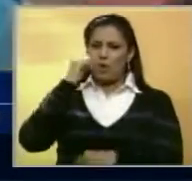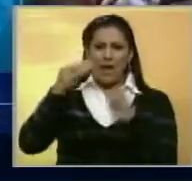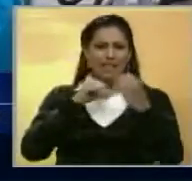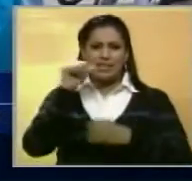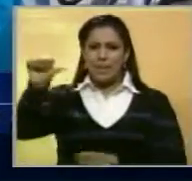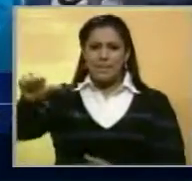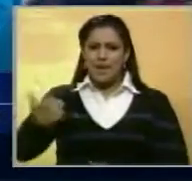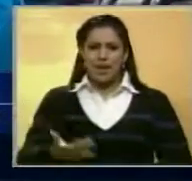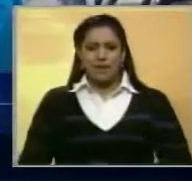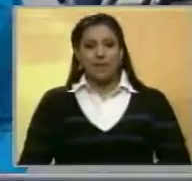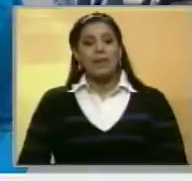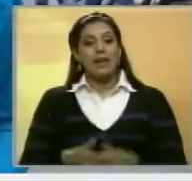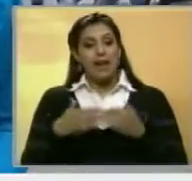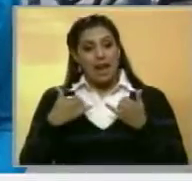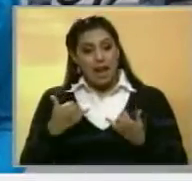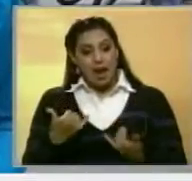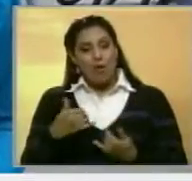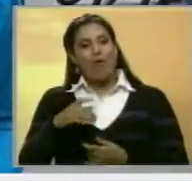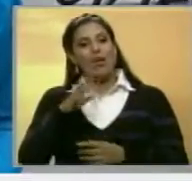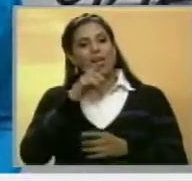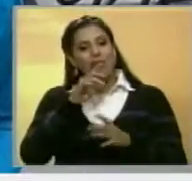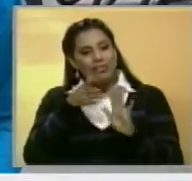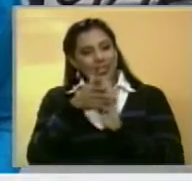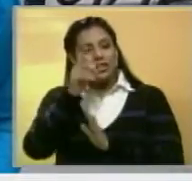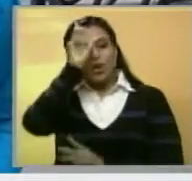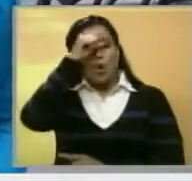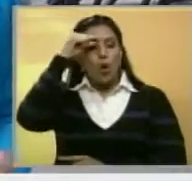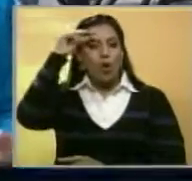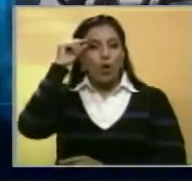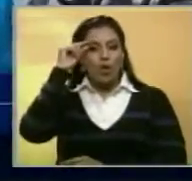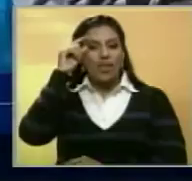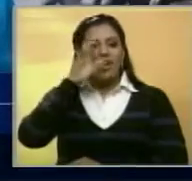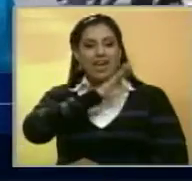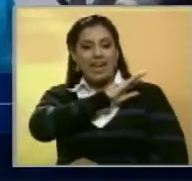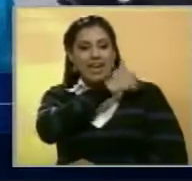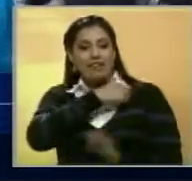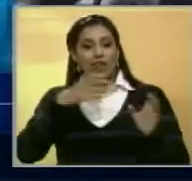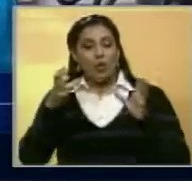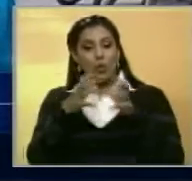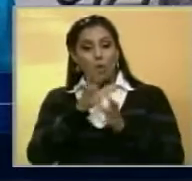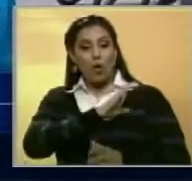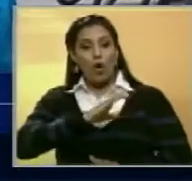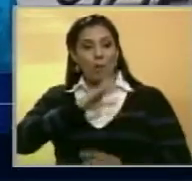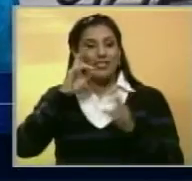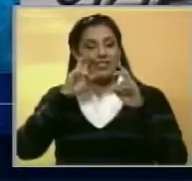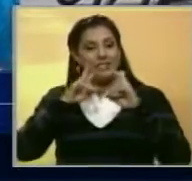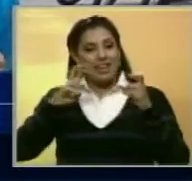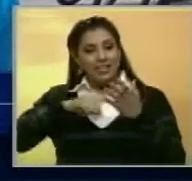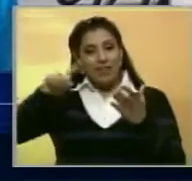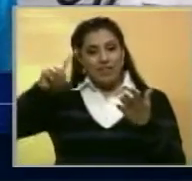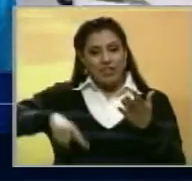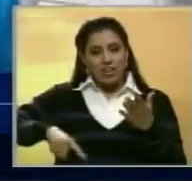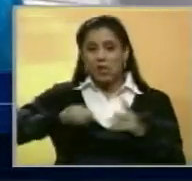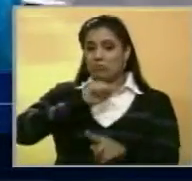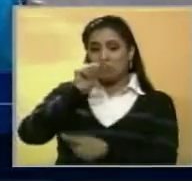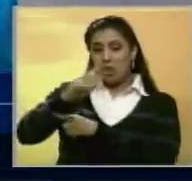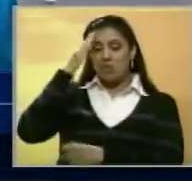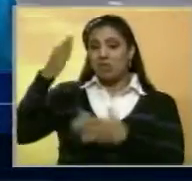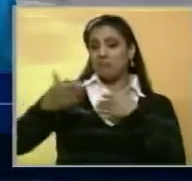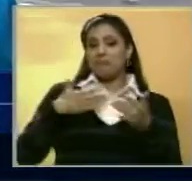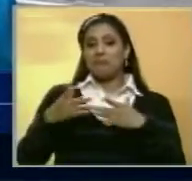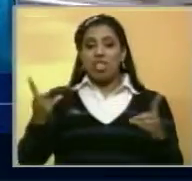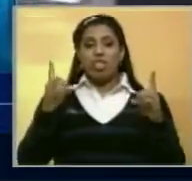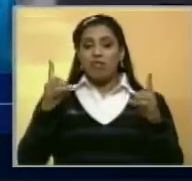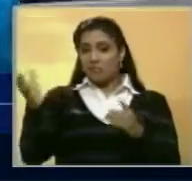el país. Julio Borges también desestimó la demanda que introdujo Jorge Rodríguez como jefe de la Comisión para la Revisión de Firmas, y lo retó tanto a él como al Consejo